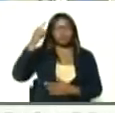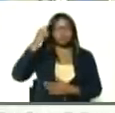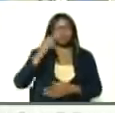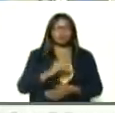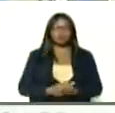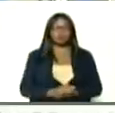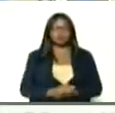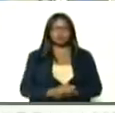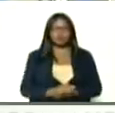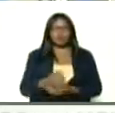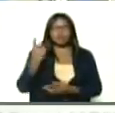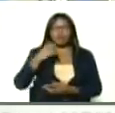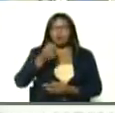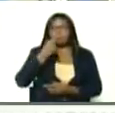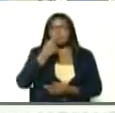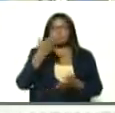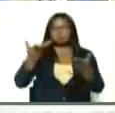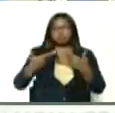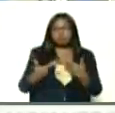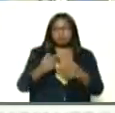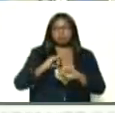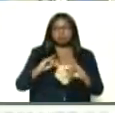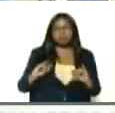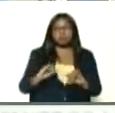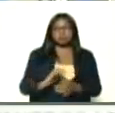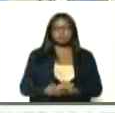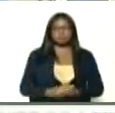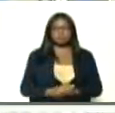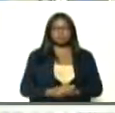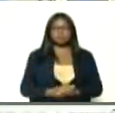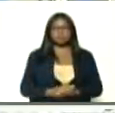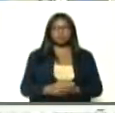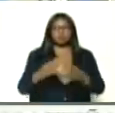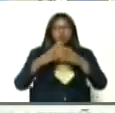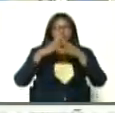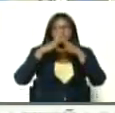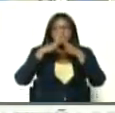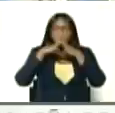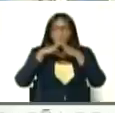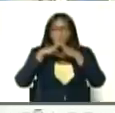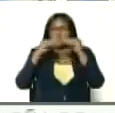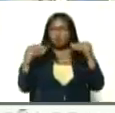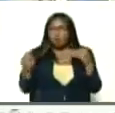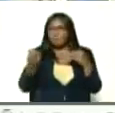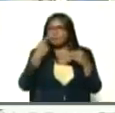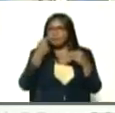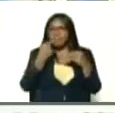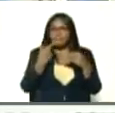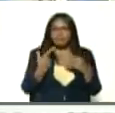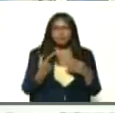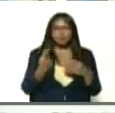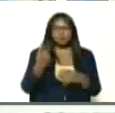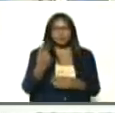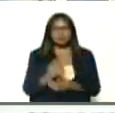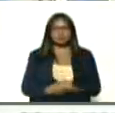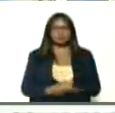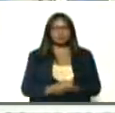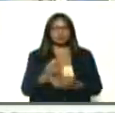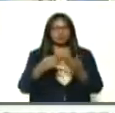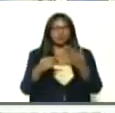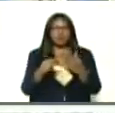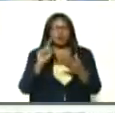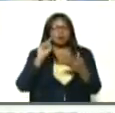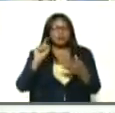día, tenemos los medicamentos, usted nos ha enviado, antibióticos, amplio aspecto, tenemos suficiente menopedén, tenemos los